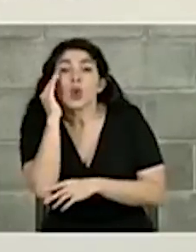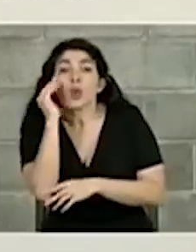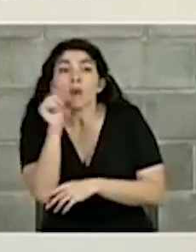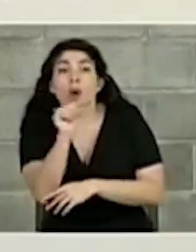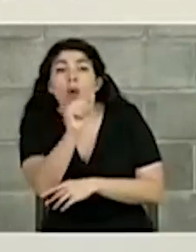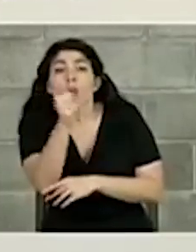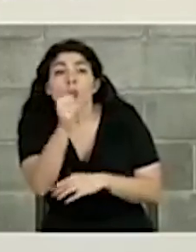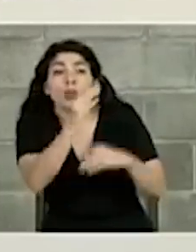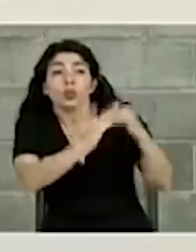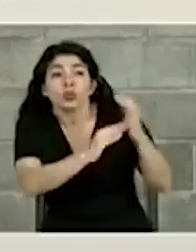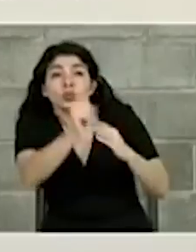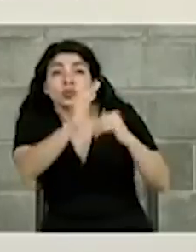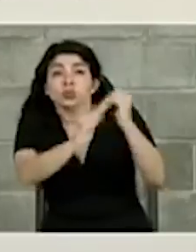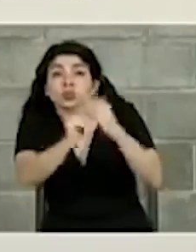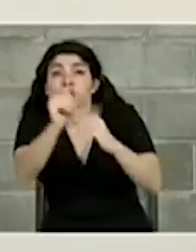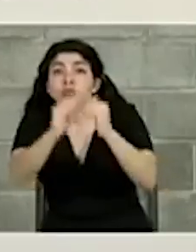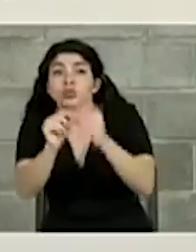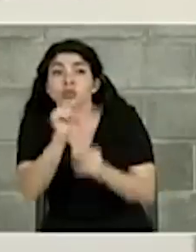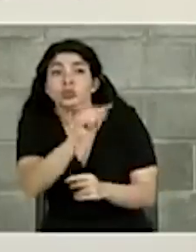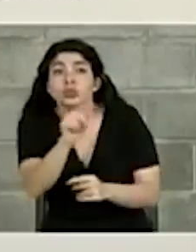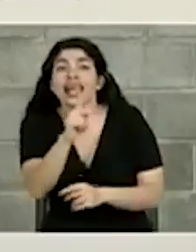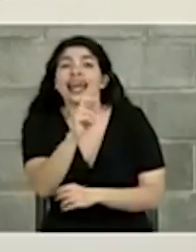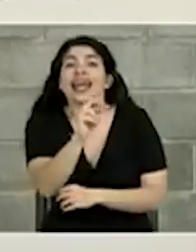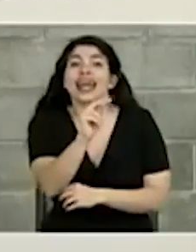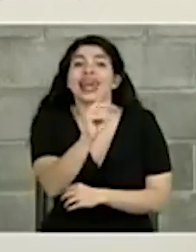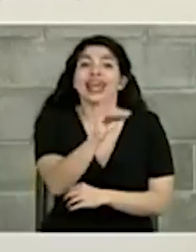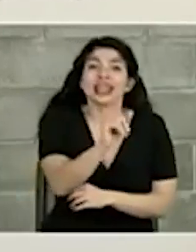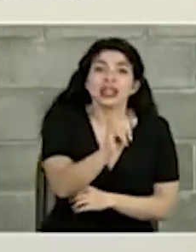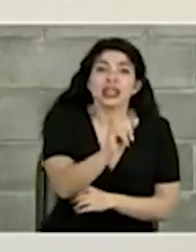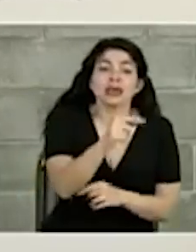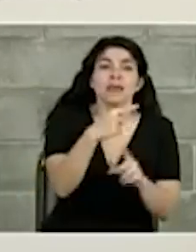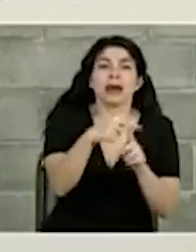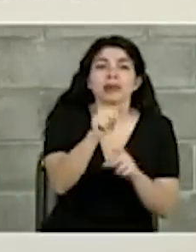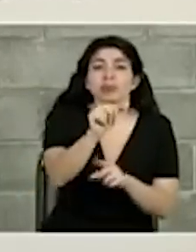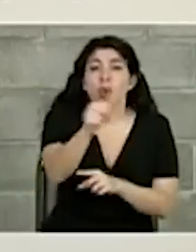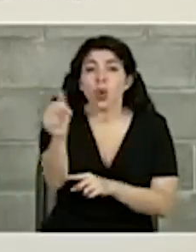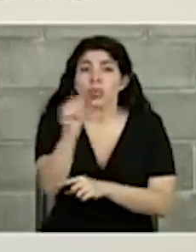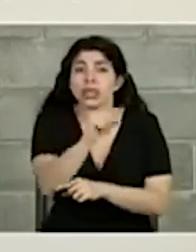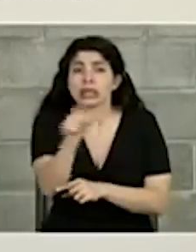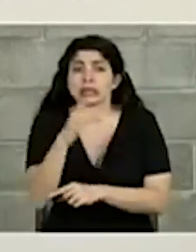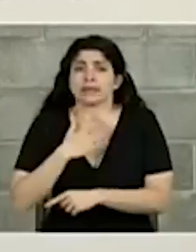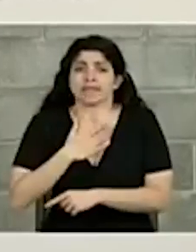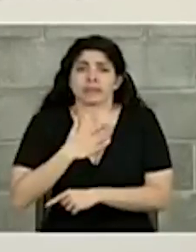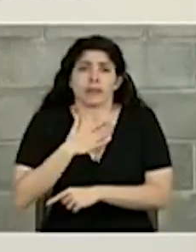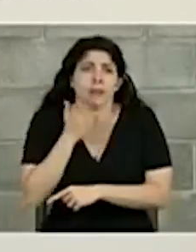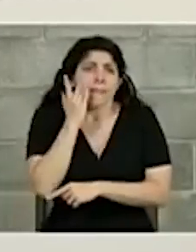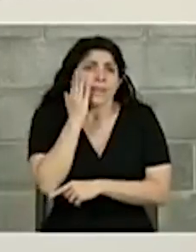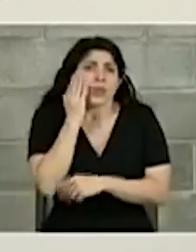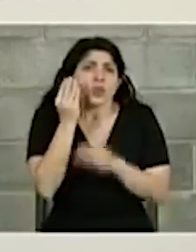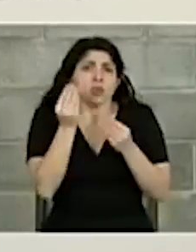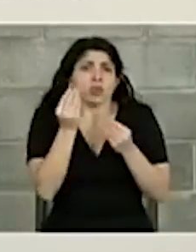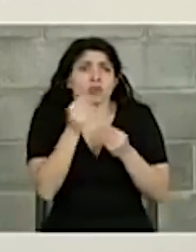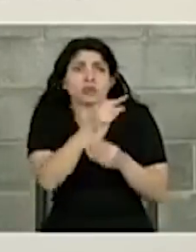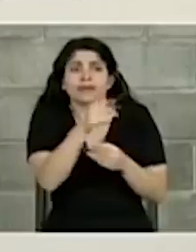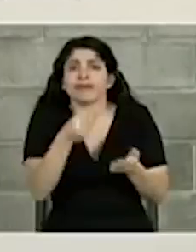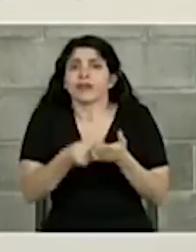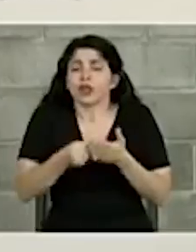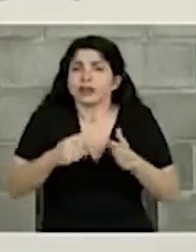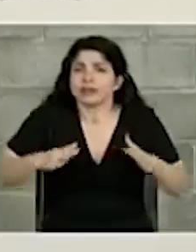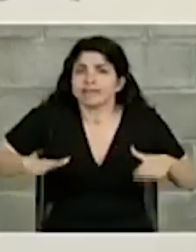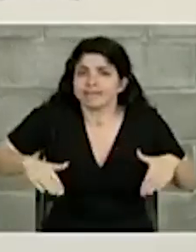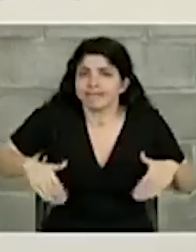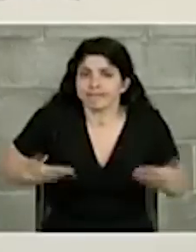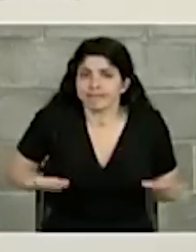las otras obras de infraestructura Kennedy y otras me preocupa muchas que no tienen fondos